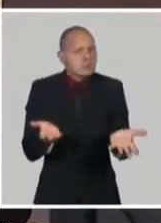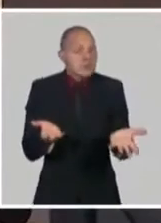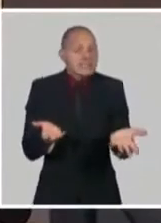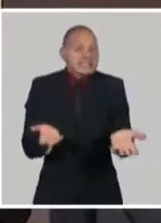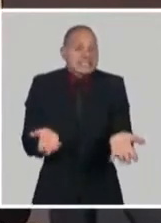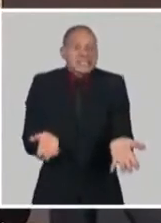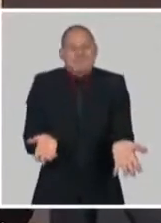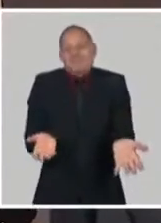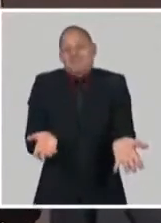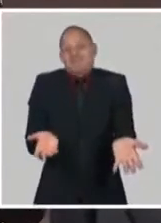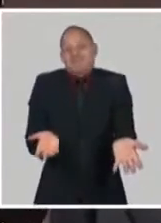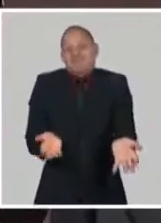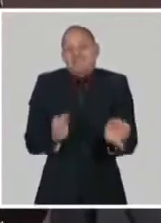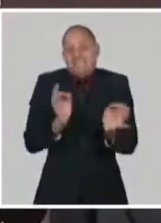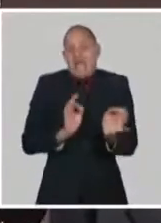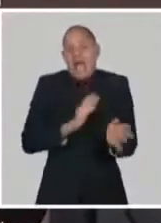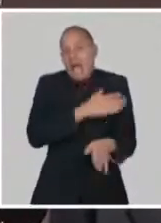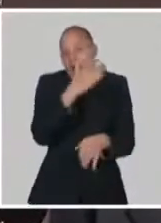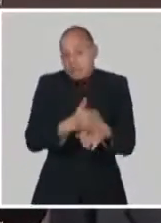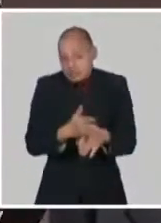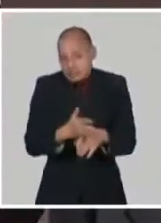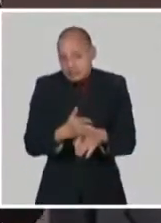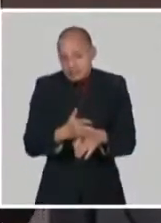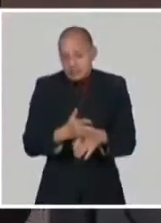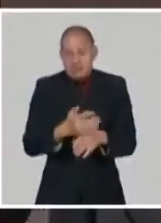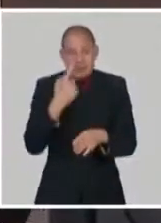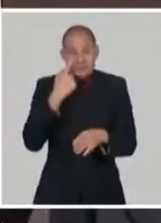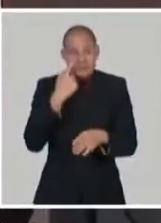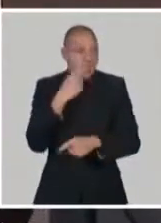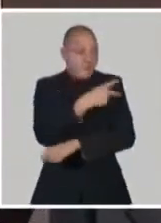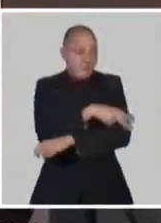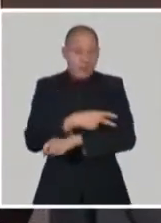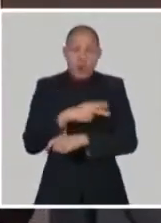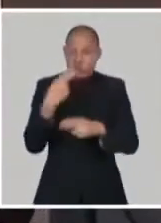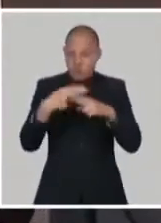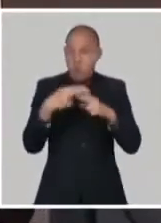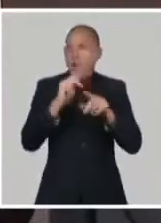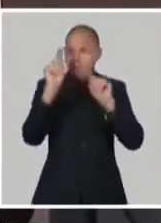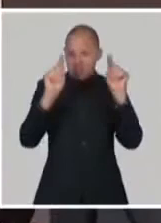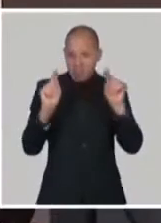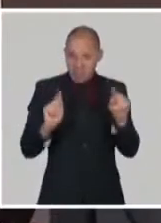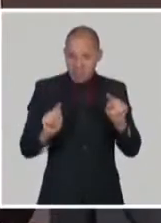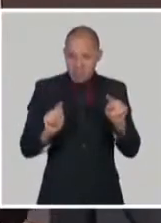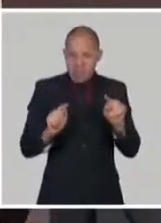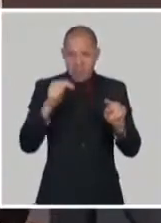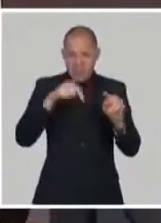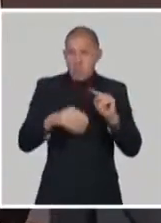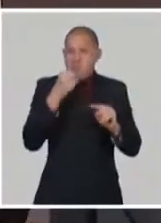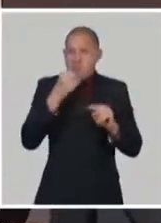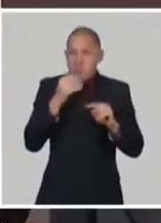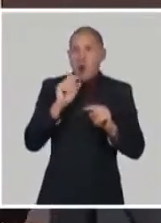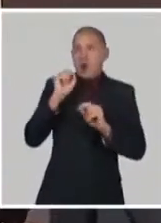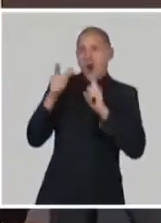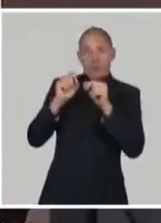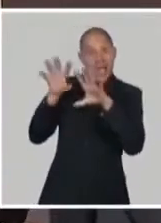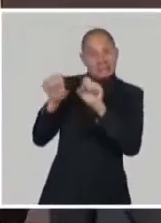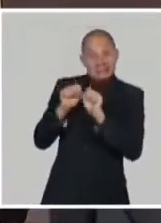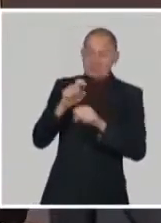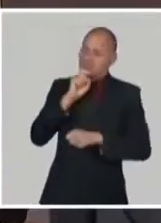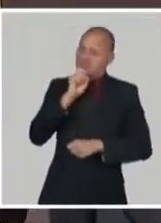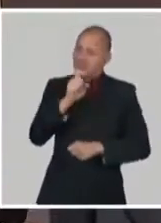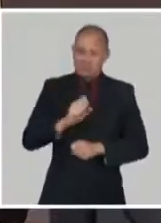cantidad de vacunas. Hasta la fecha, solo se ha podido disponer y se han aplicado 108